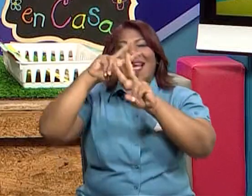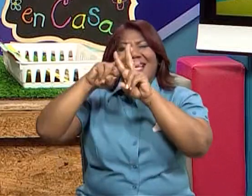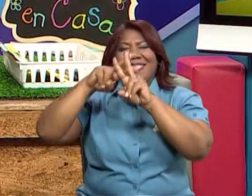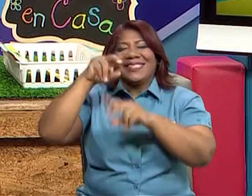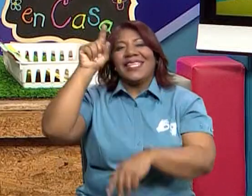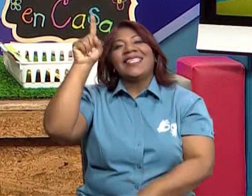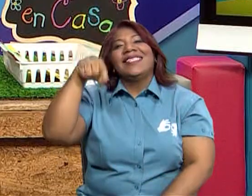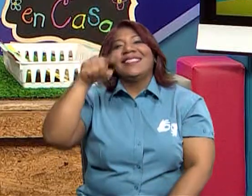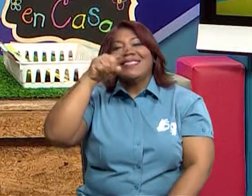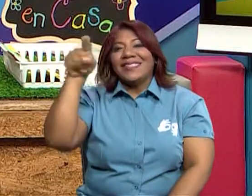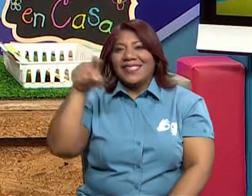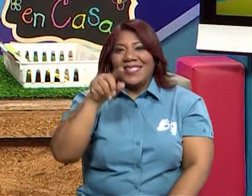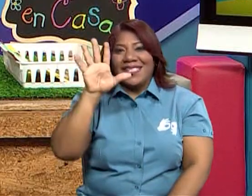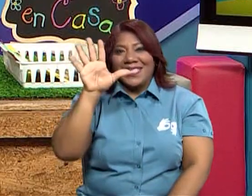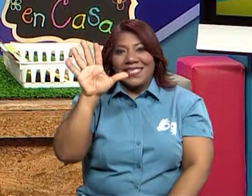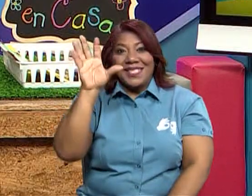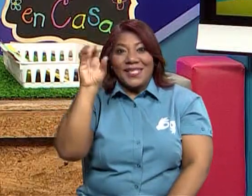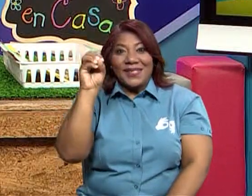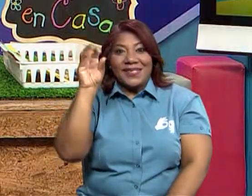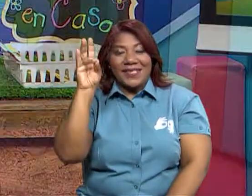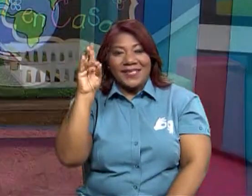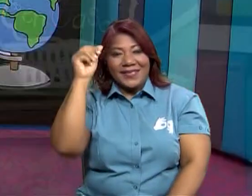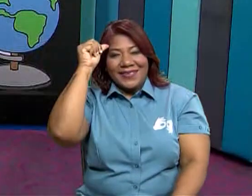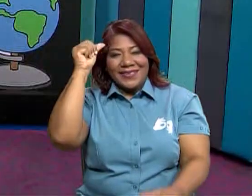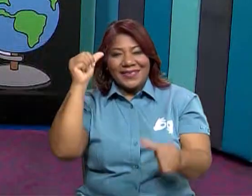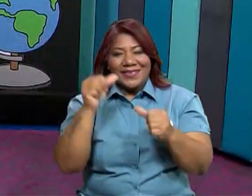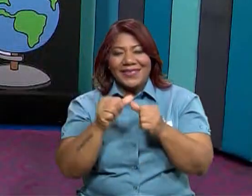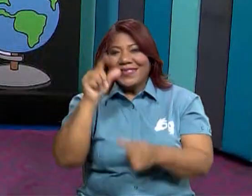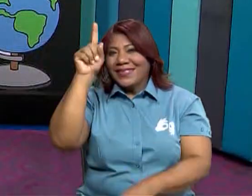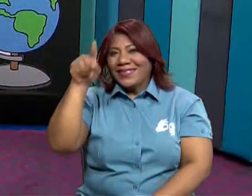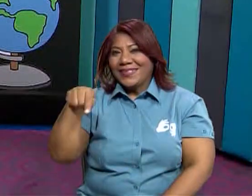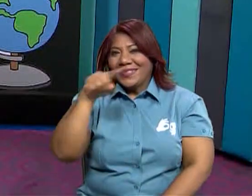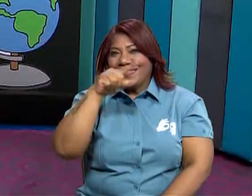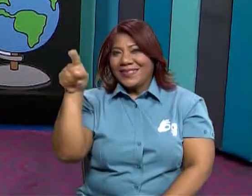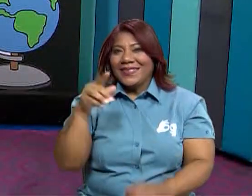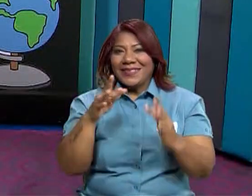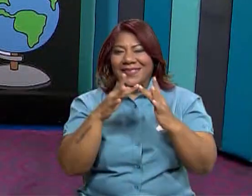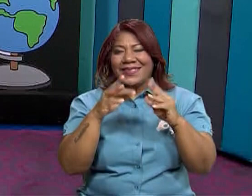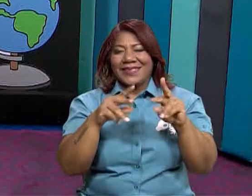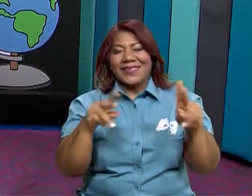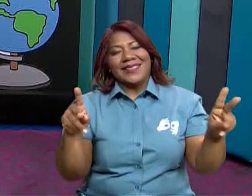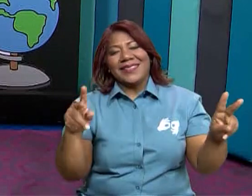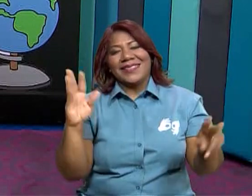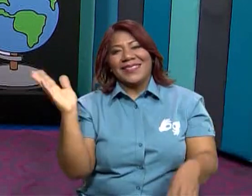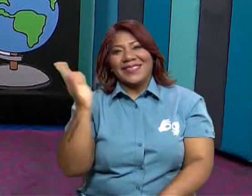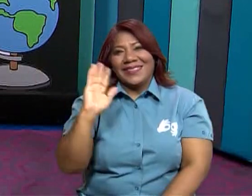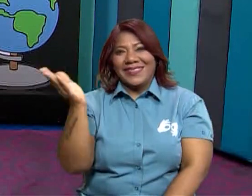Estrella507 y quiero que recuerdes que la estrella se conecta con la diversidad. Nos vemos.